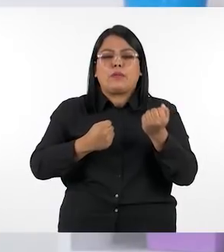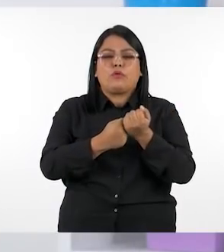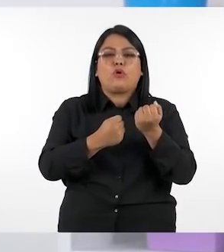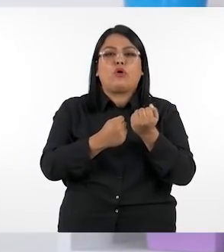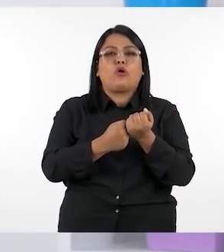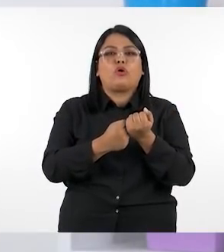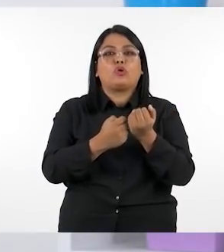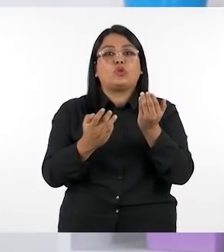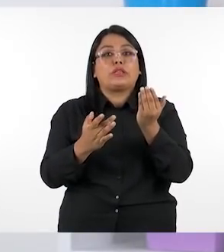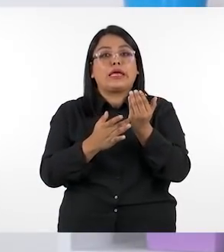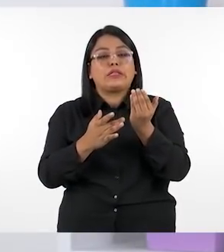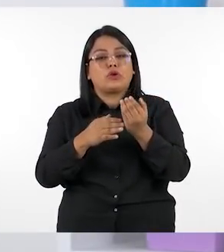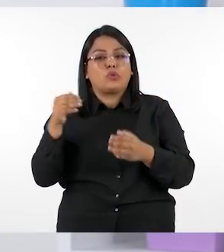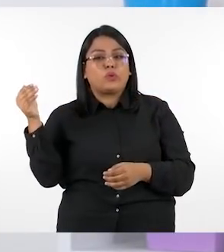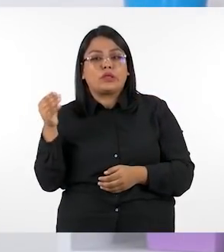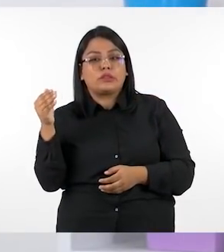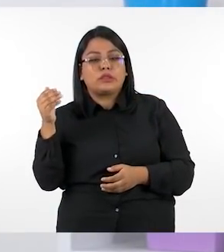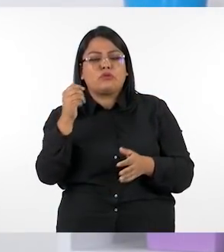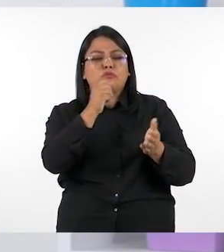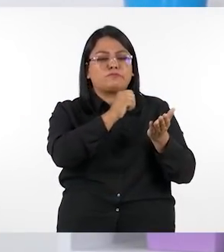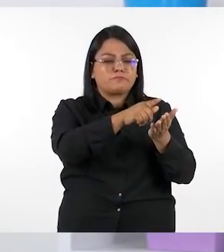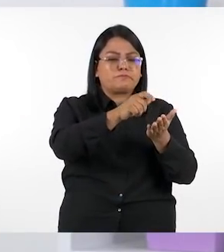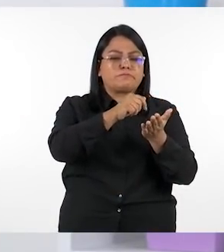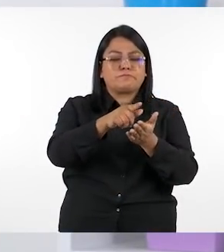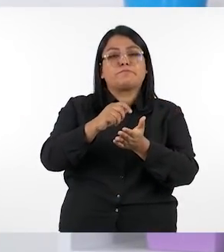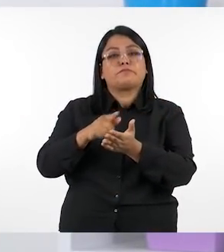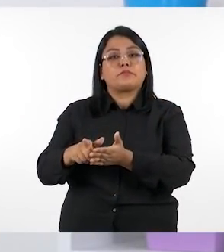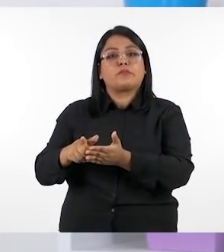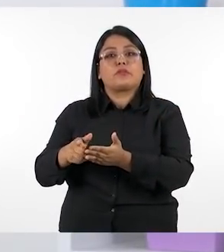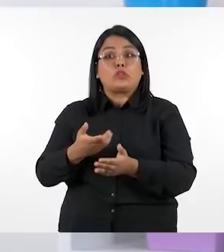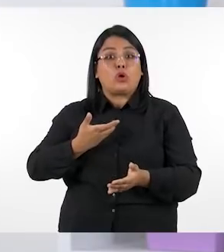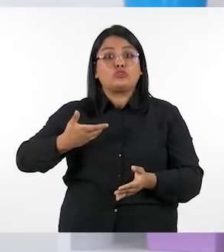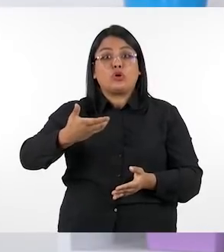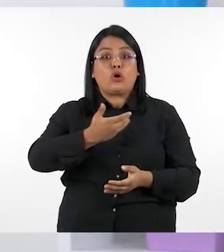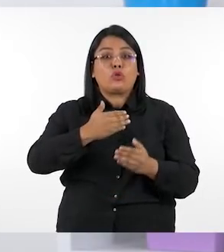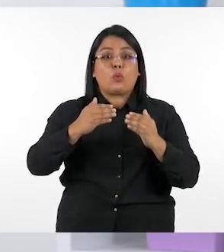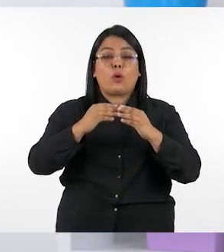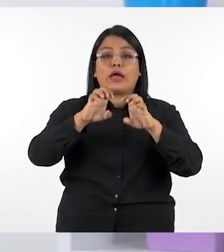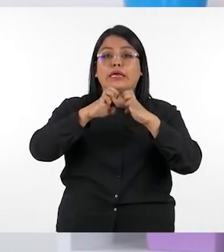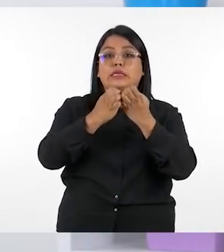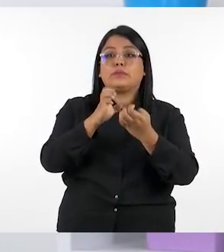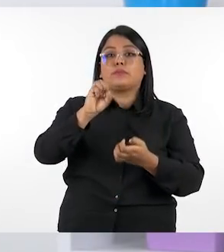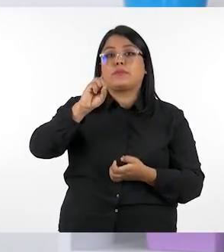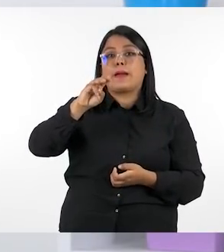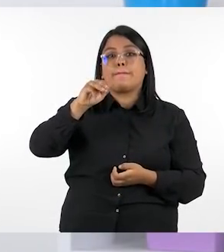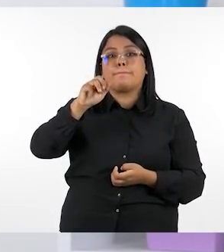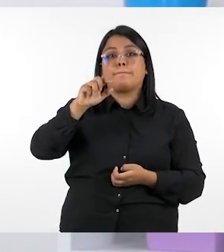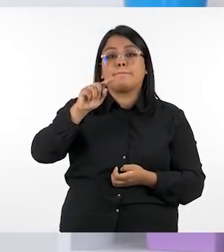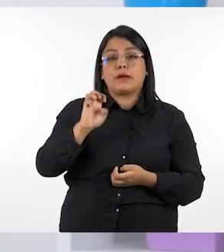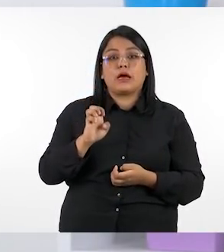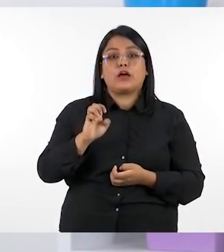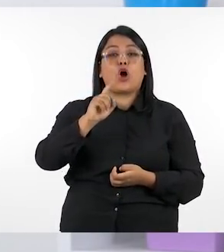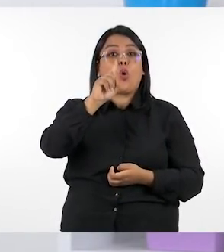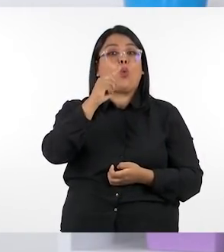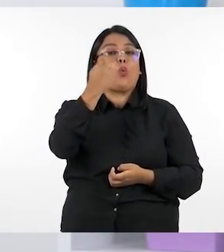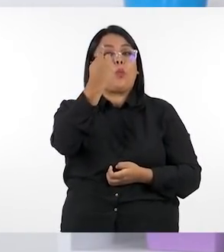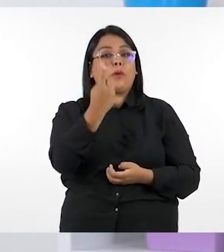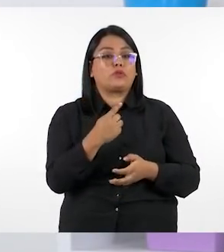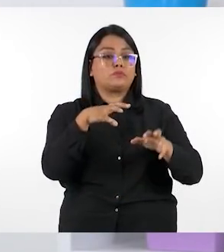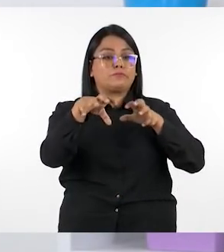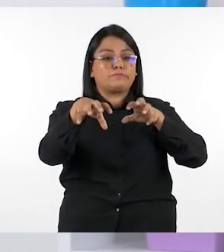educativos que hay para cada institución también nosotros como parte de es mate hay un referente por cada